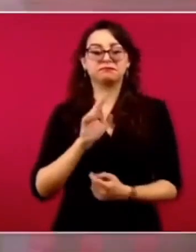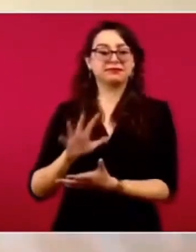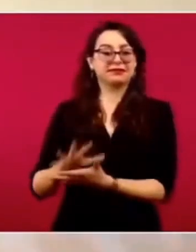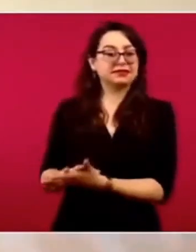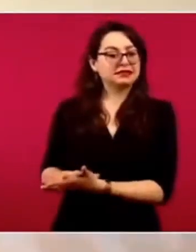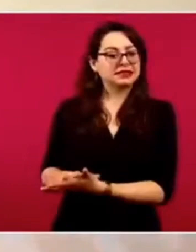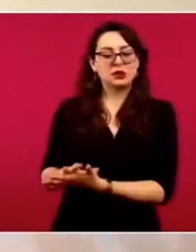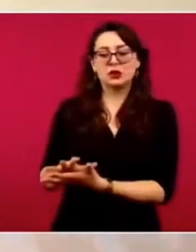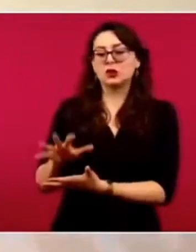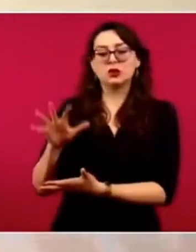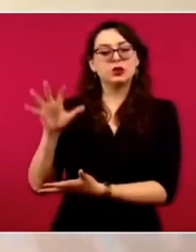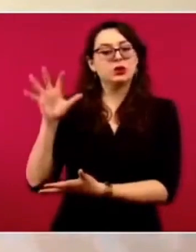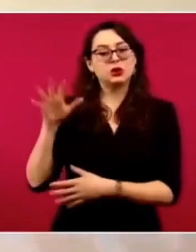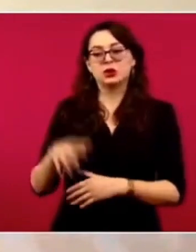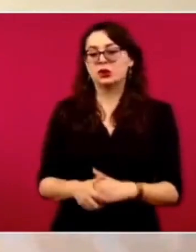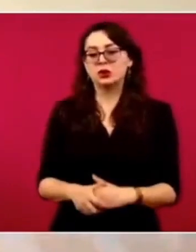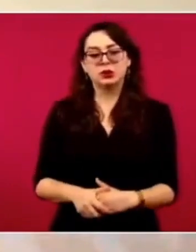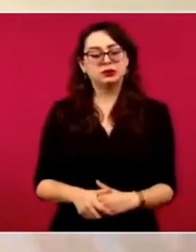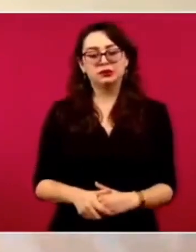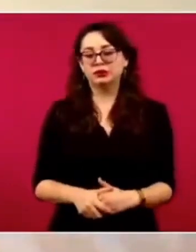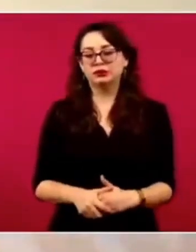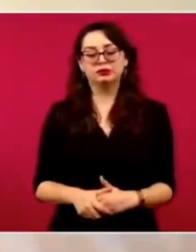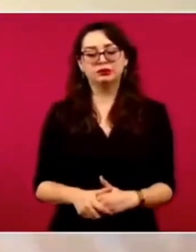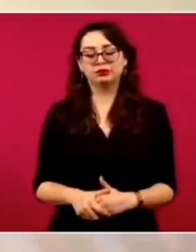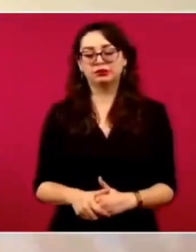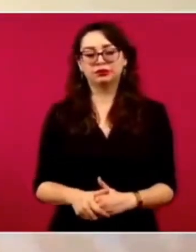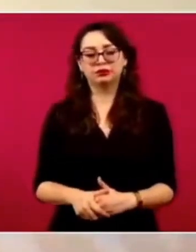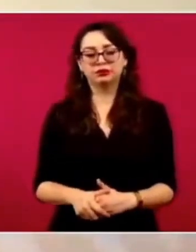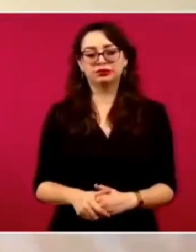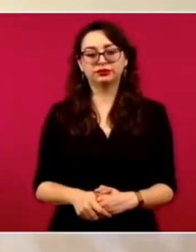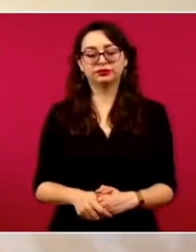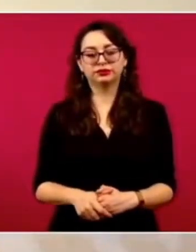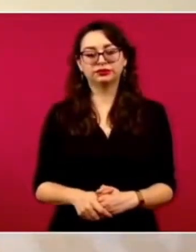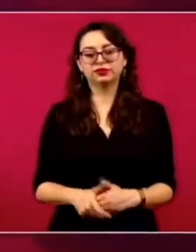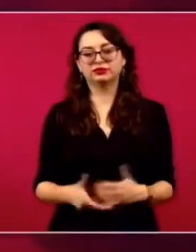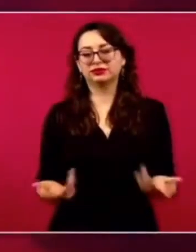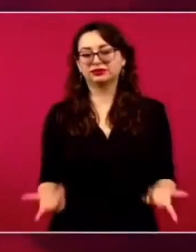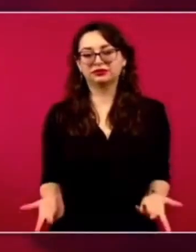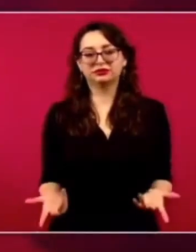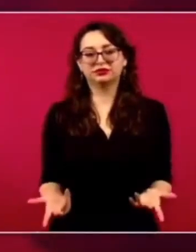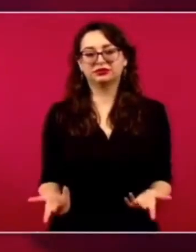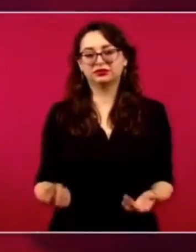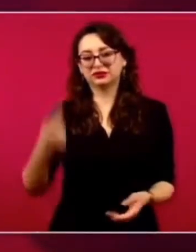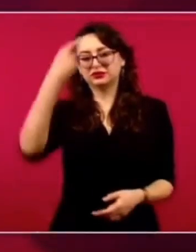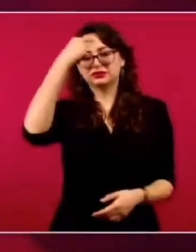todo es dinero,